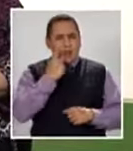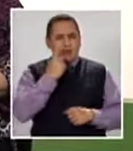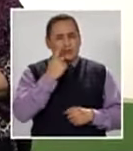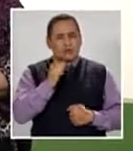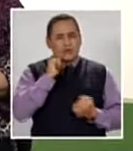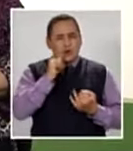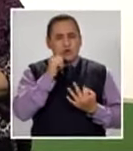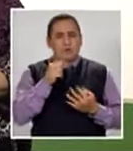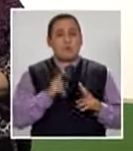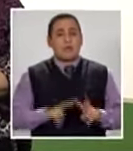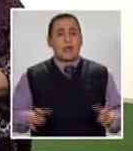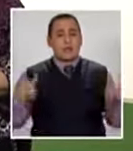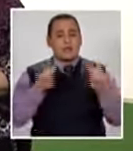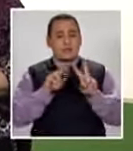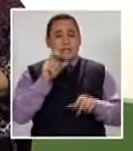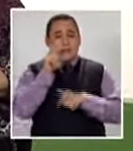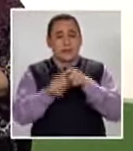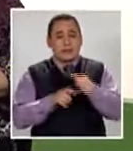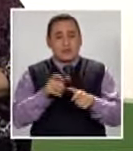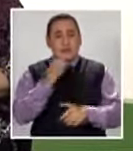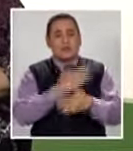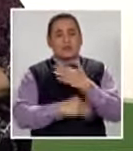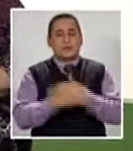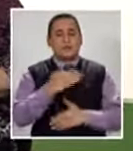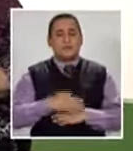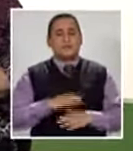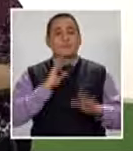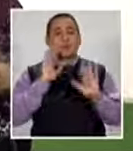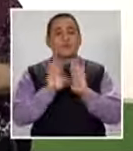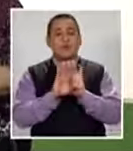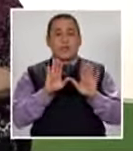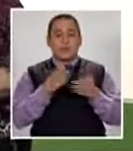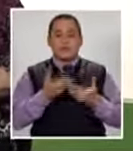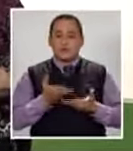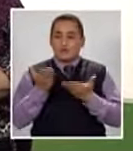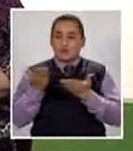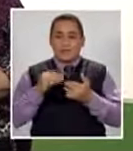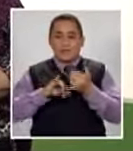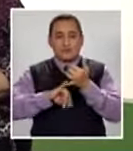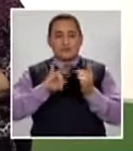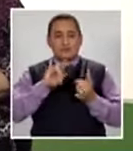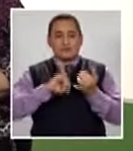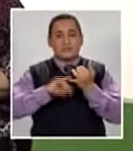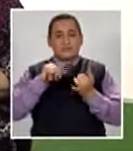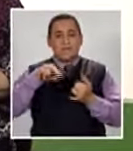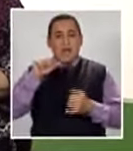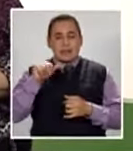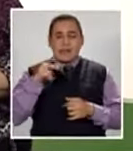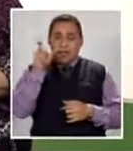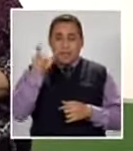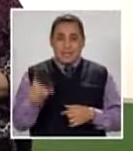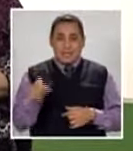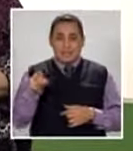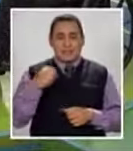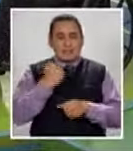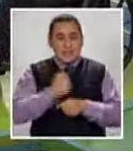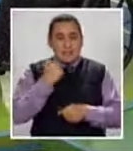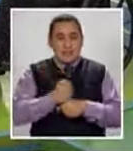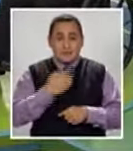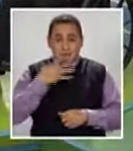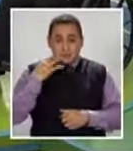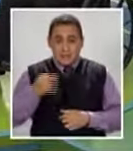reconociendo cada día más Los valores de las personas Con discapacidad Por ejemplo, en el caso de Susana Que está con nosotros Tú trabajas